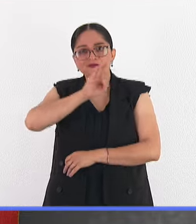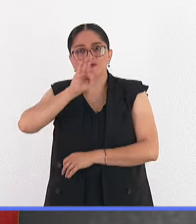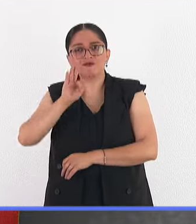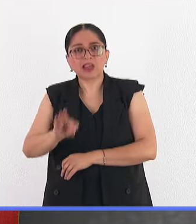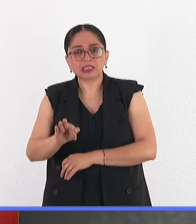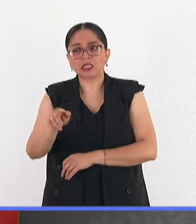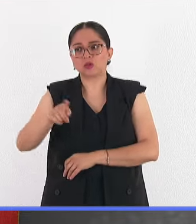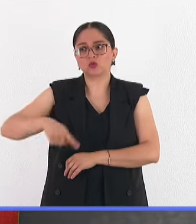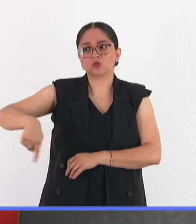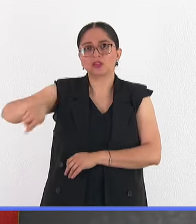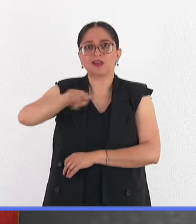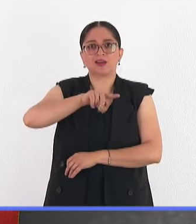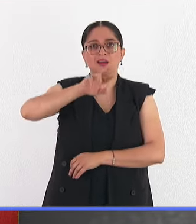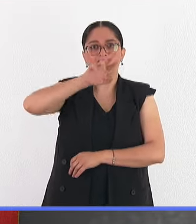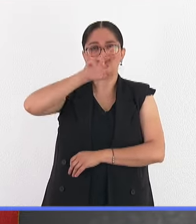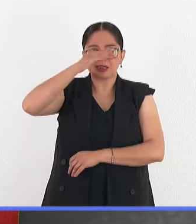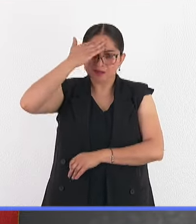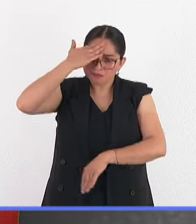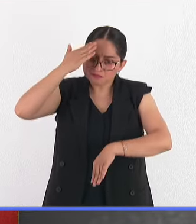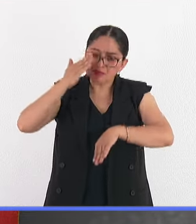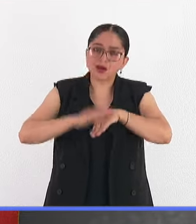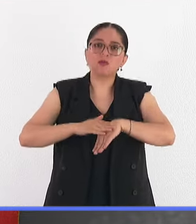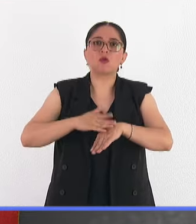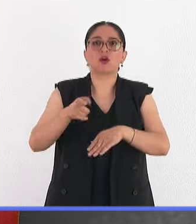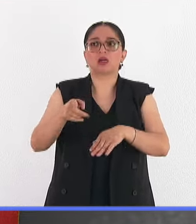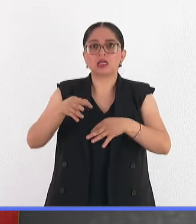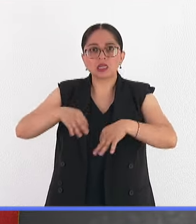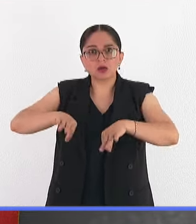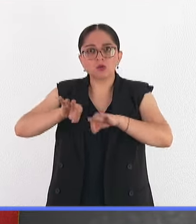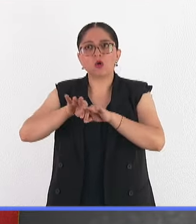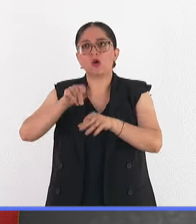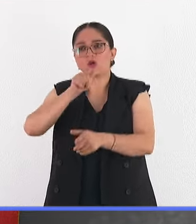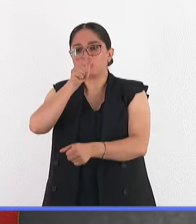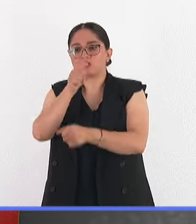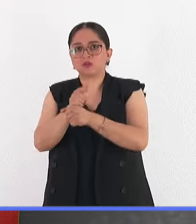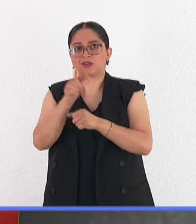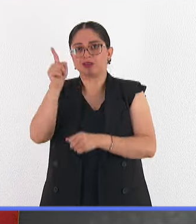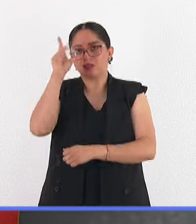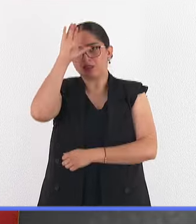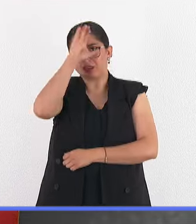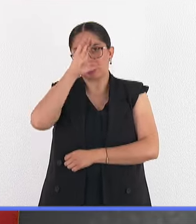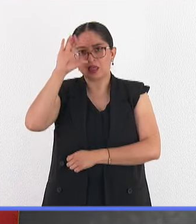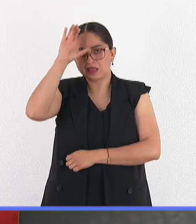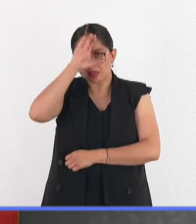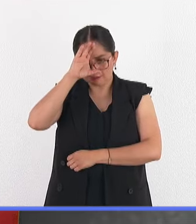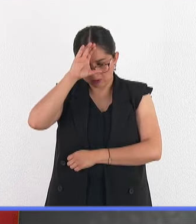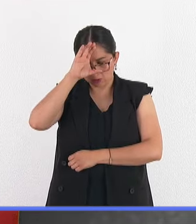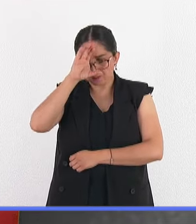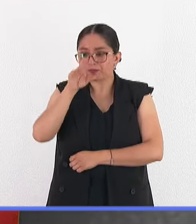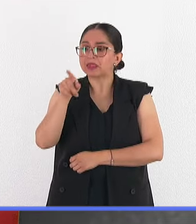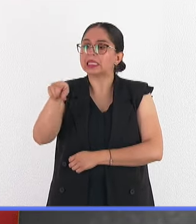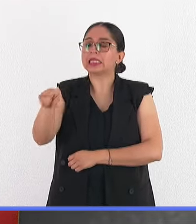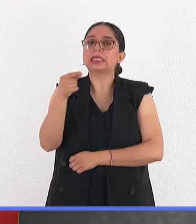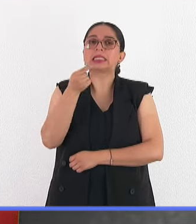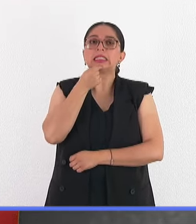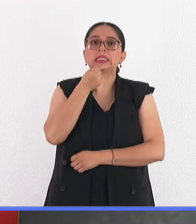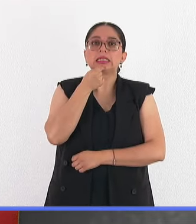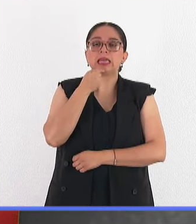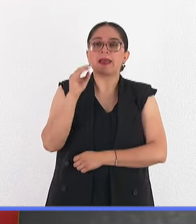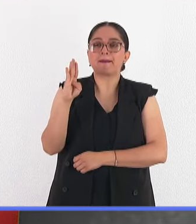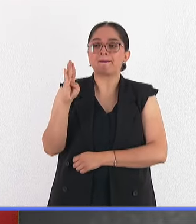recordar ese hallazgo, ese importante hallazgo científico del diagnóstico. Importantísimo. Bueno, esta niña Berenice,